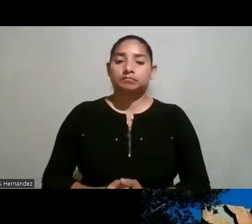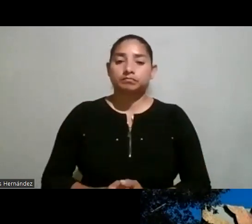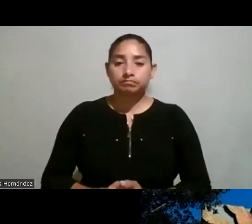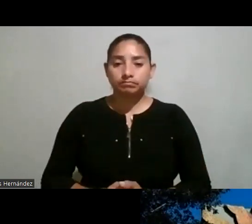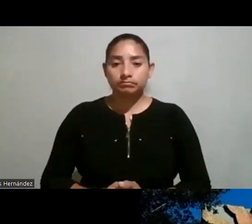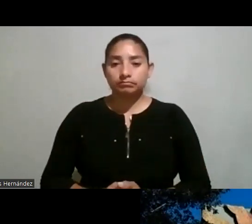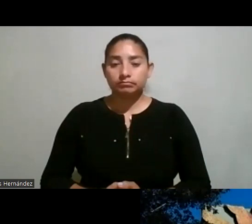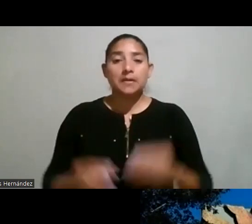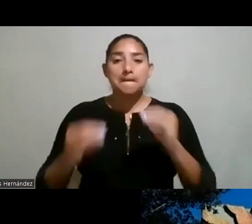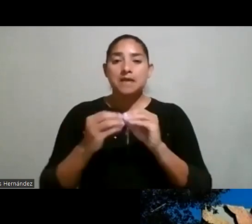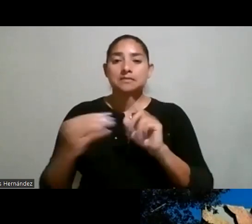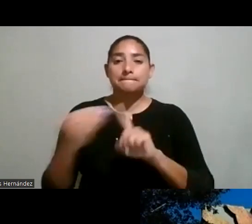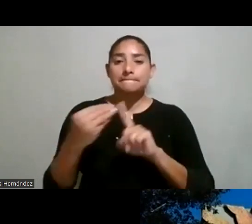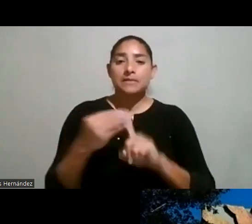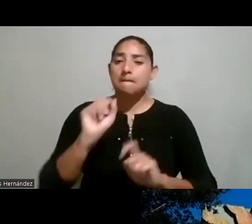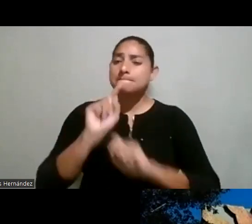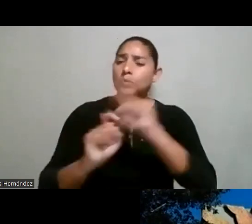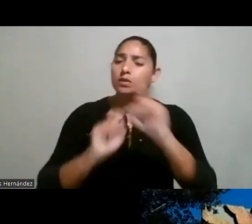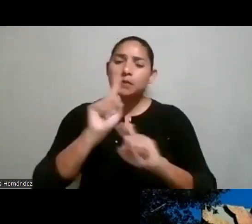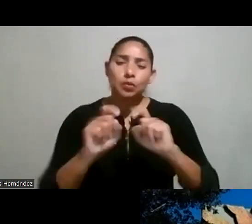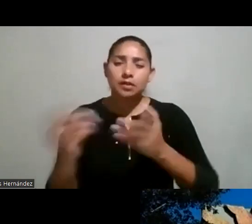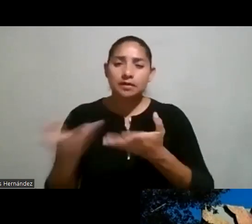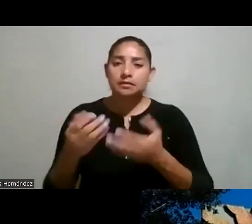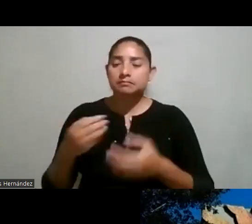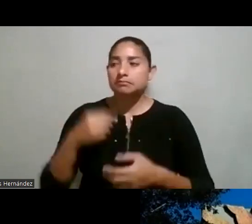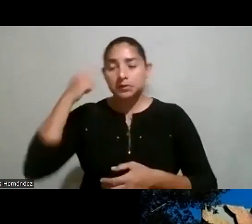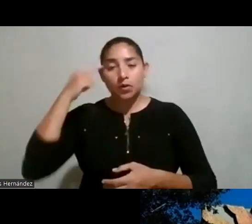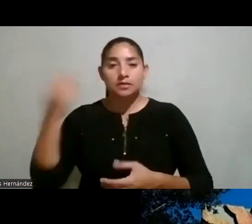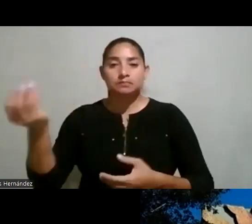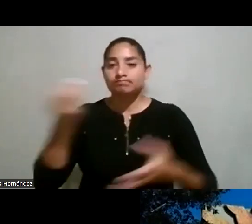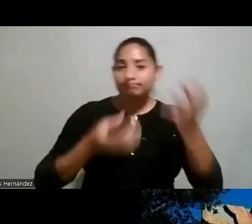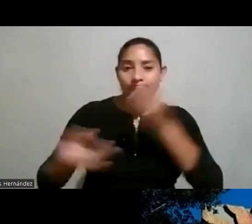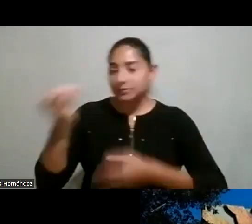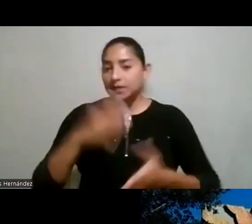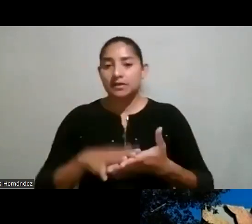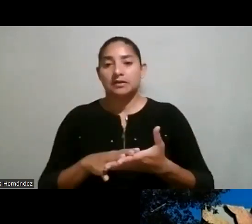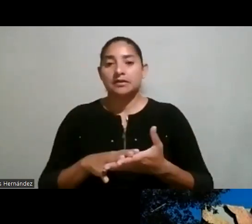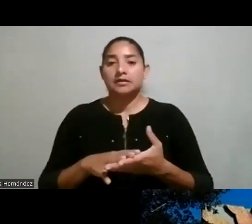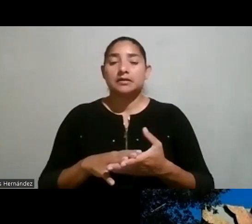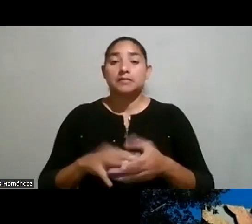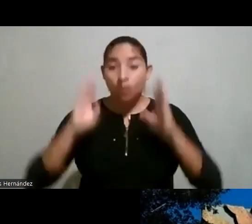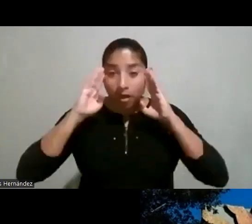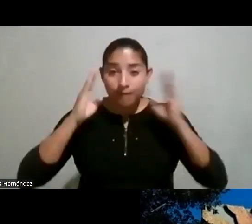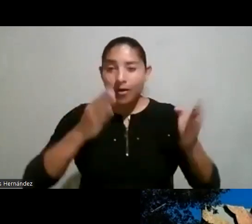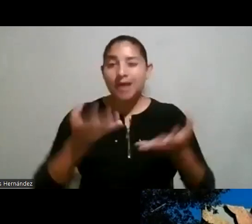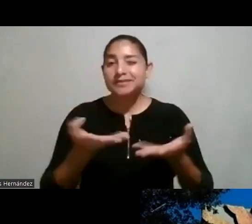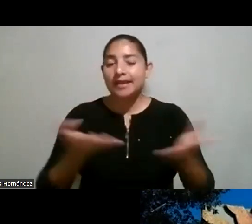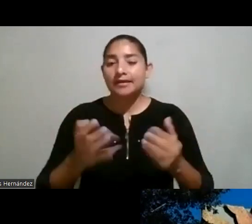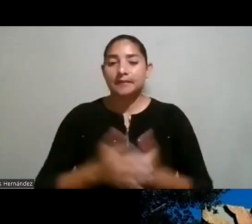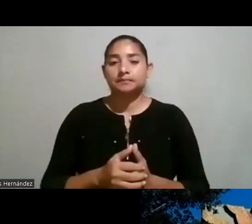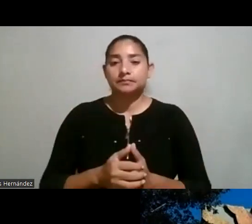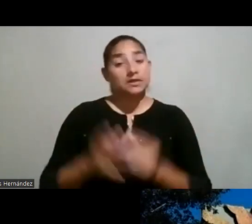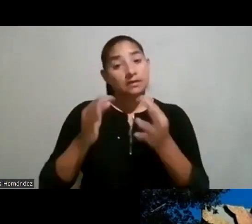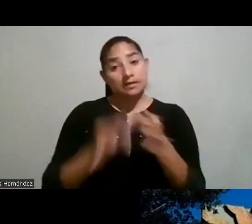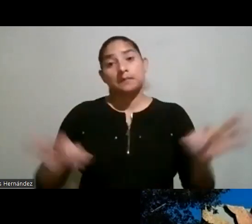hay más preguntas que que han ido surgiendo sobre todo el el la